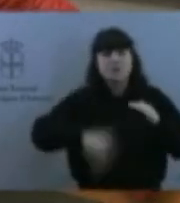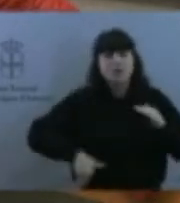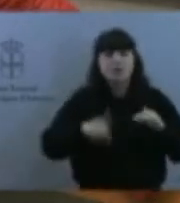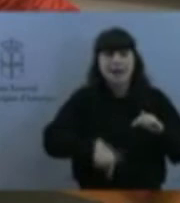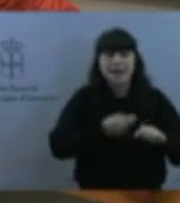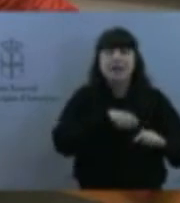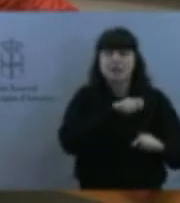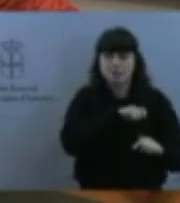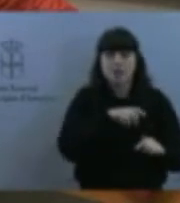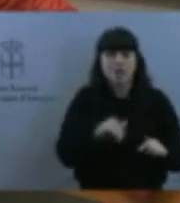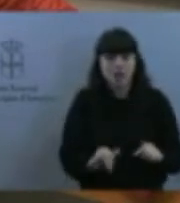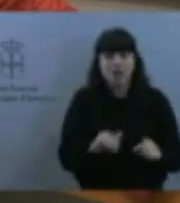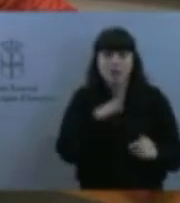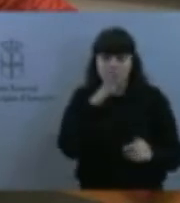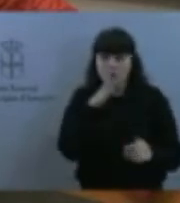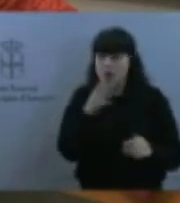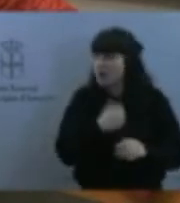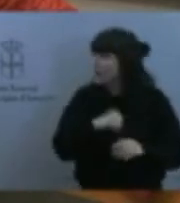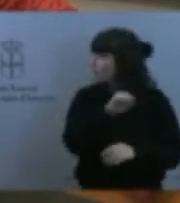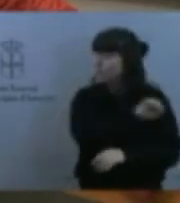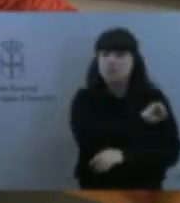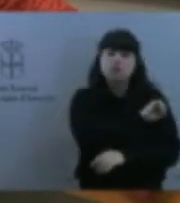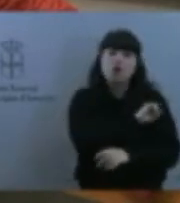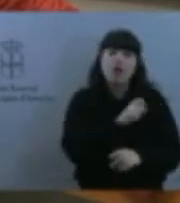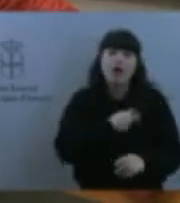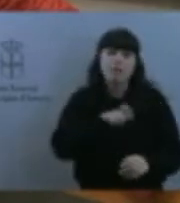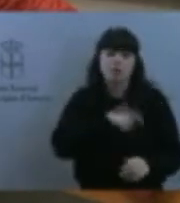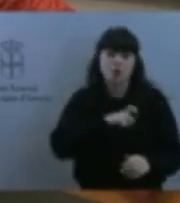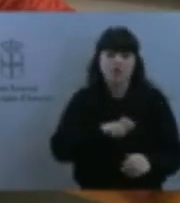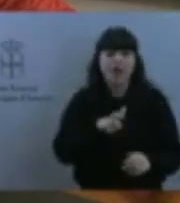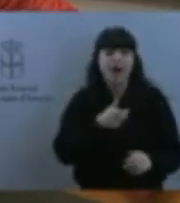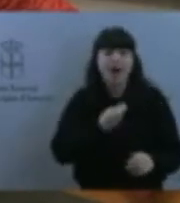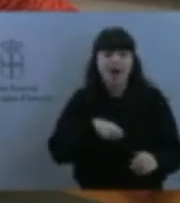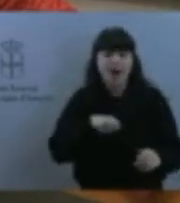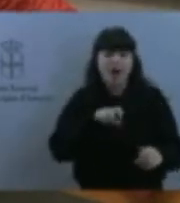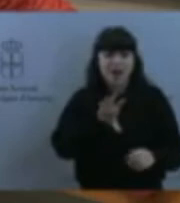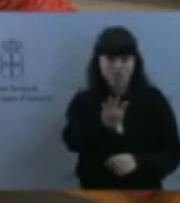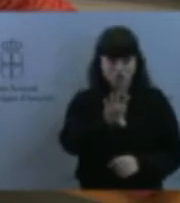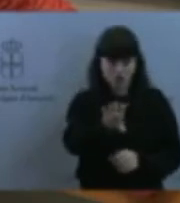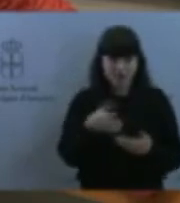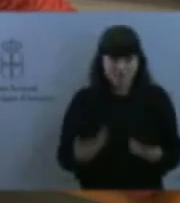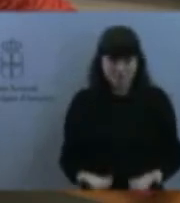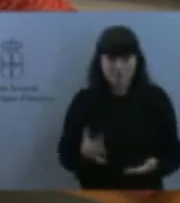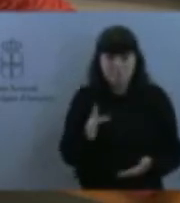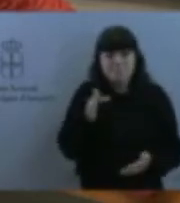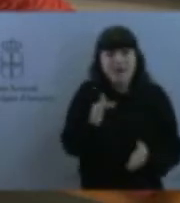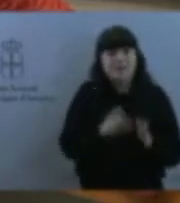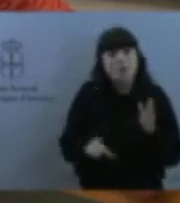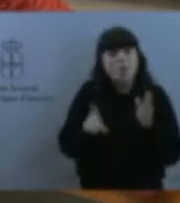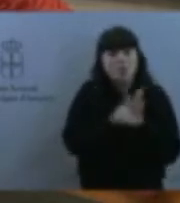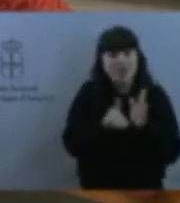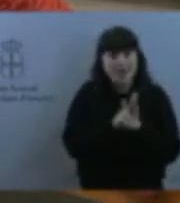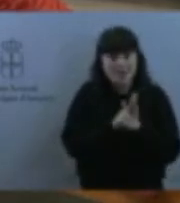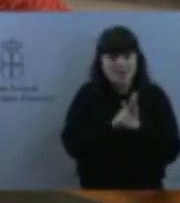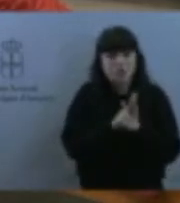Y existe un decreto, que recuerdo, estoy hablando de memoria, del año 2014, en